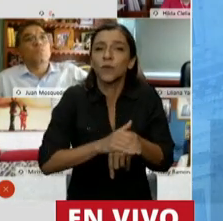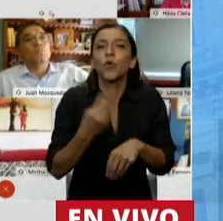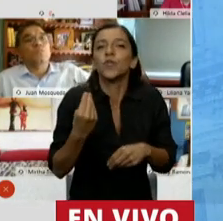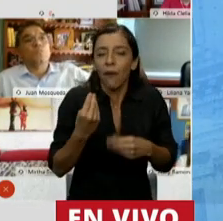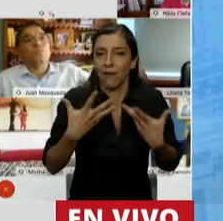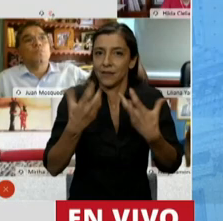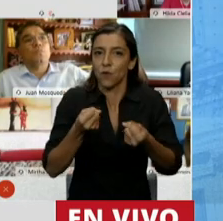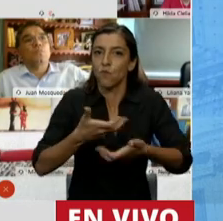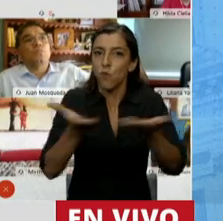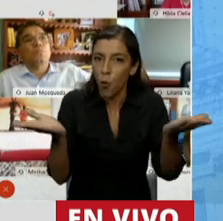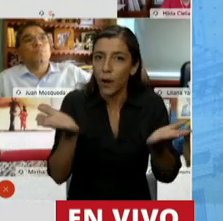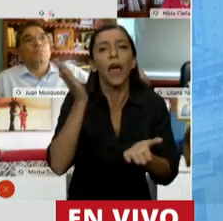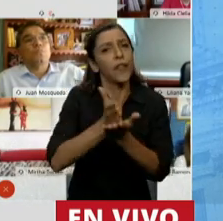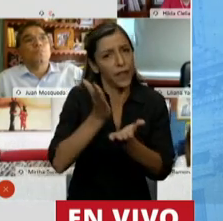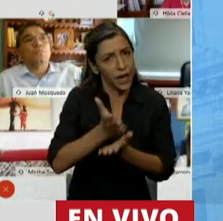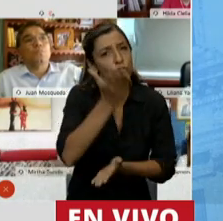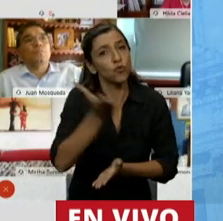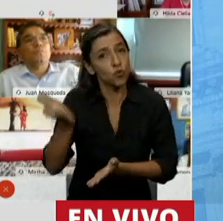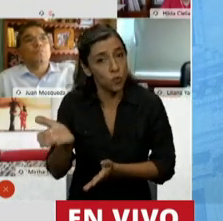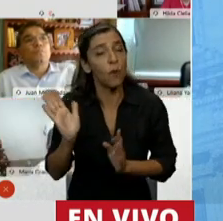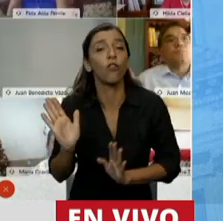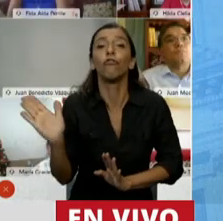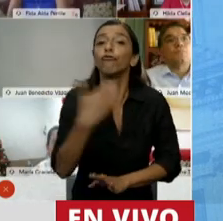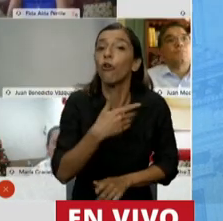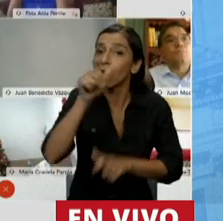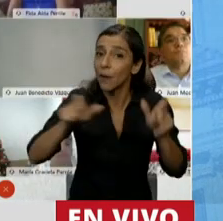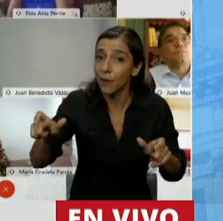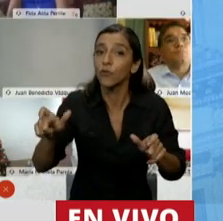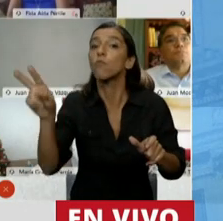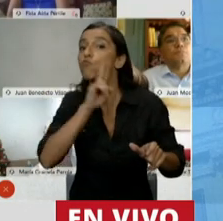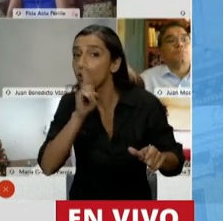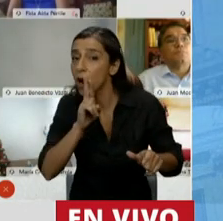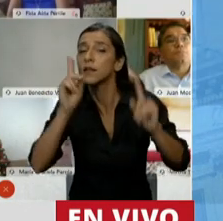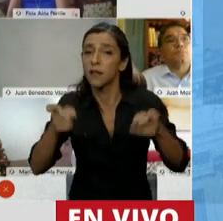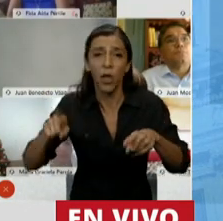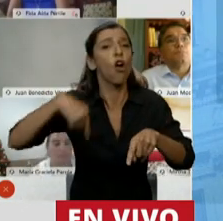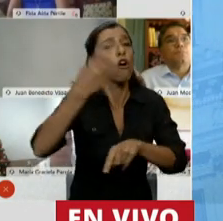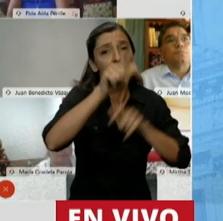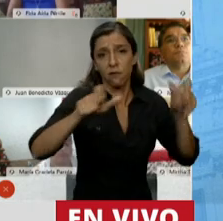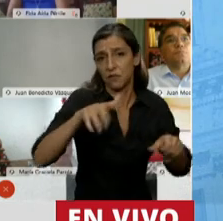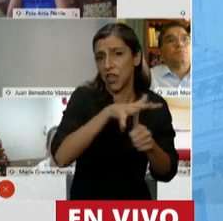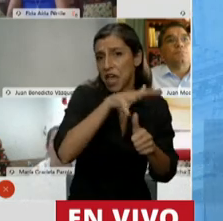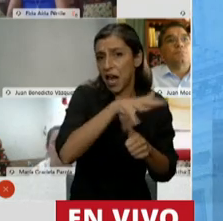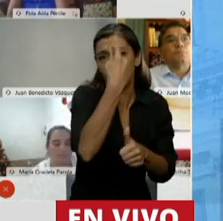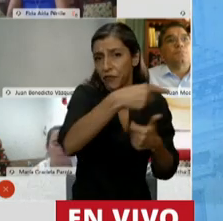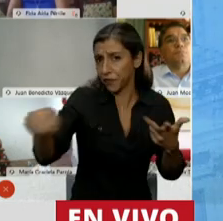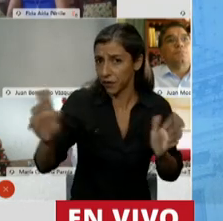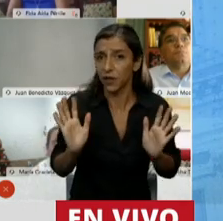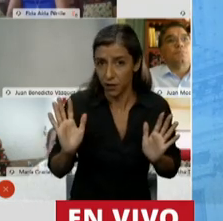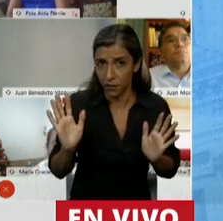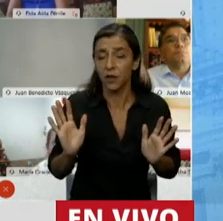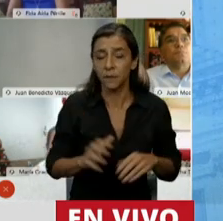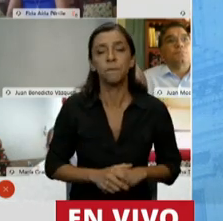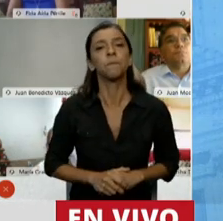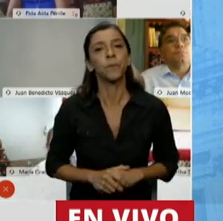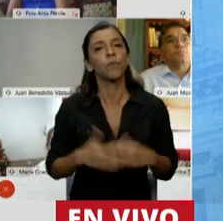pública y derechos humanos de las mujeres y de las personas con otras identidades de género con capacidad de gestar. A los fines